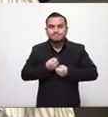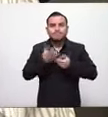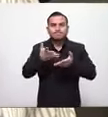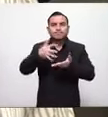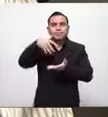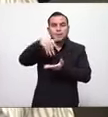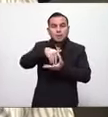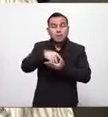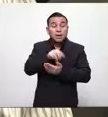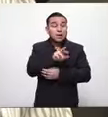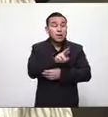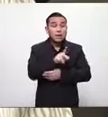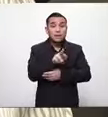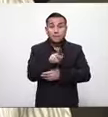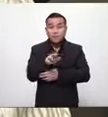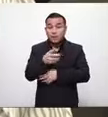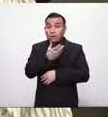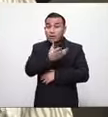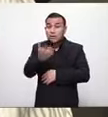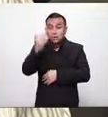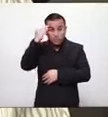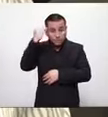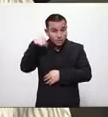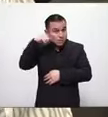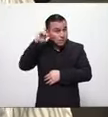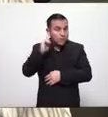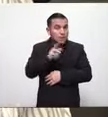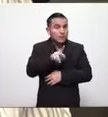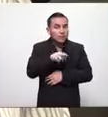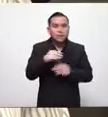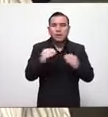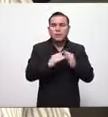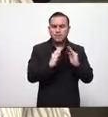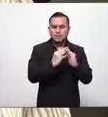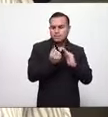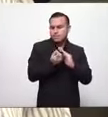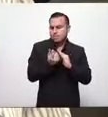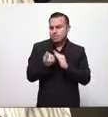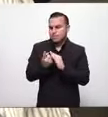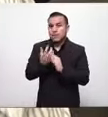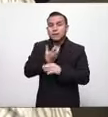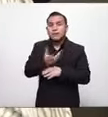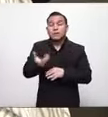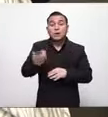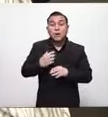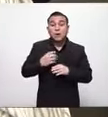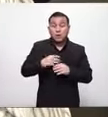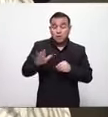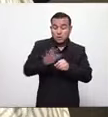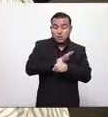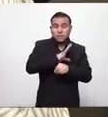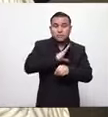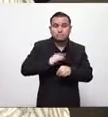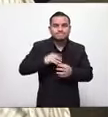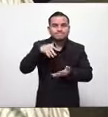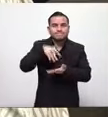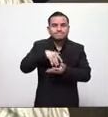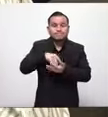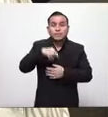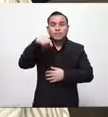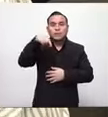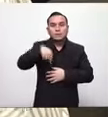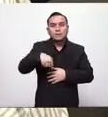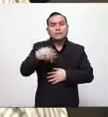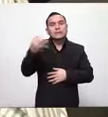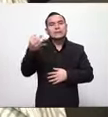a los amigos a todas las amigas a todos nuestros vecinos a todo el mundo hoy